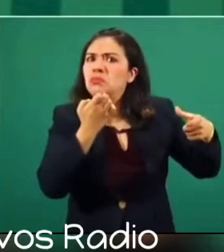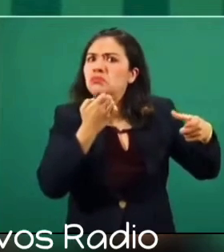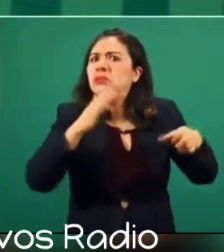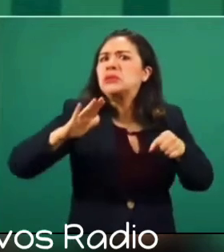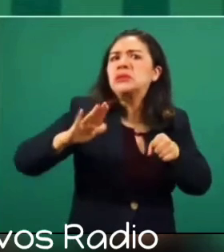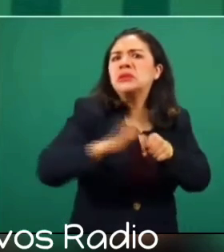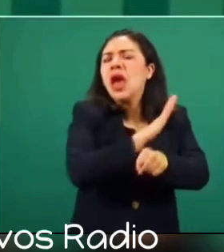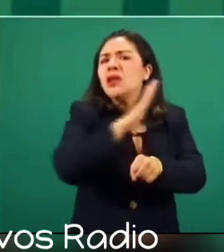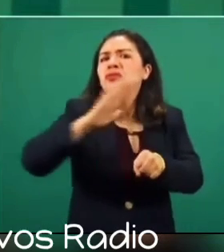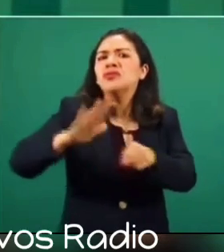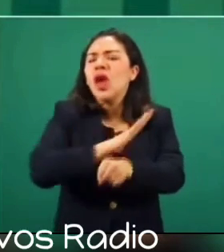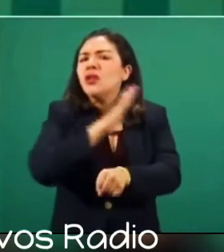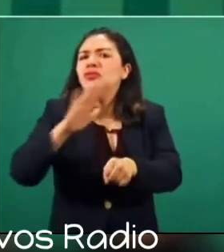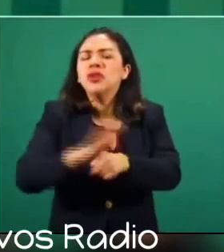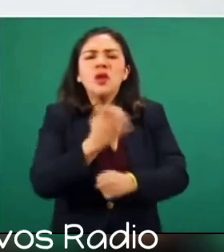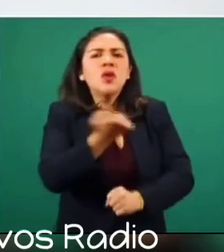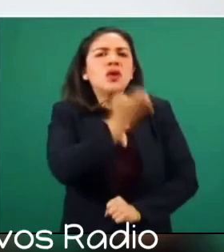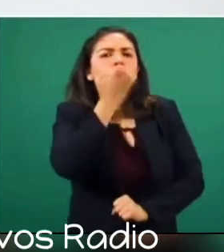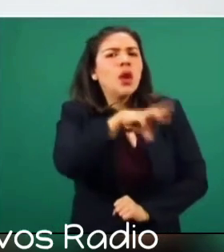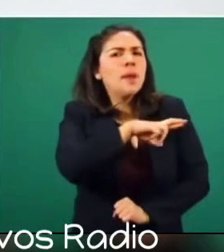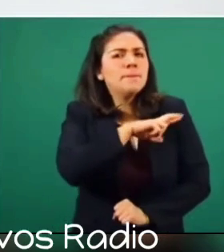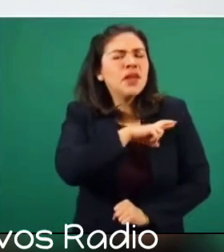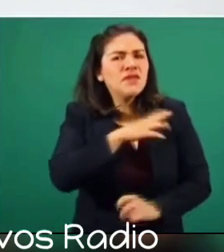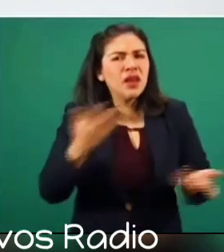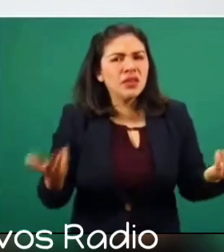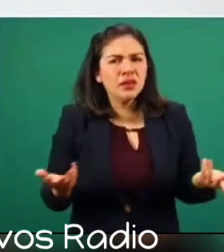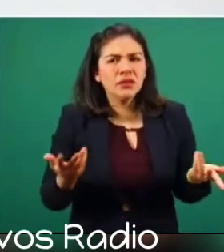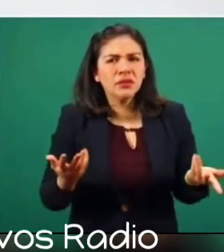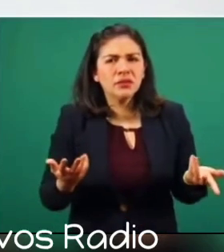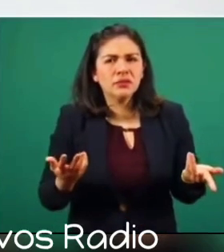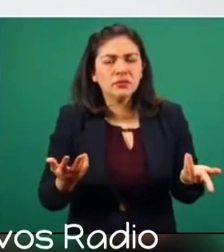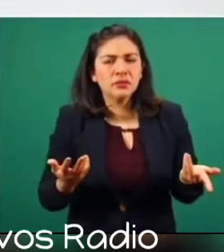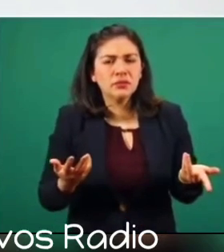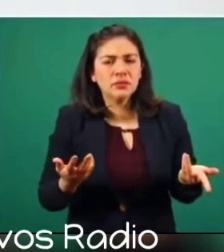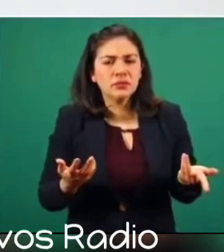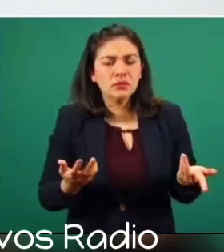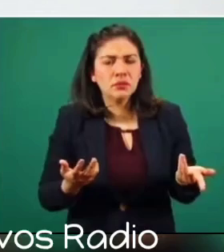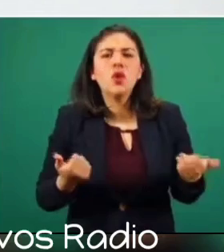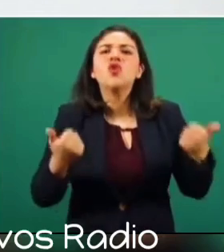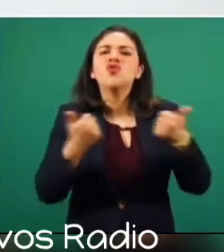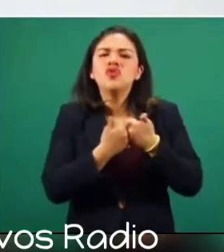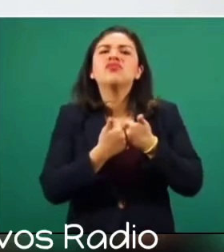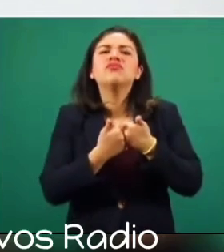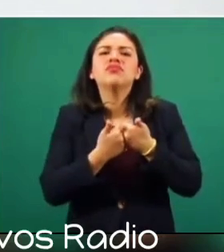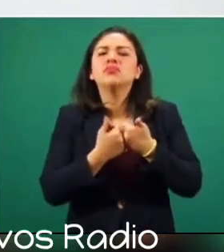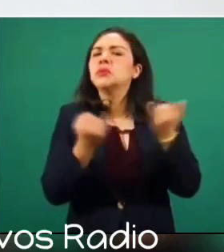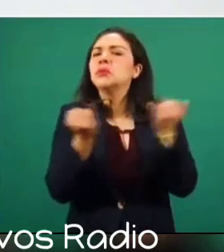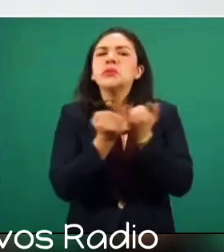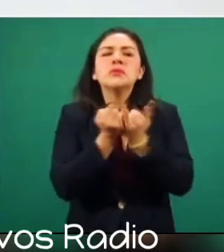de las universidades privadas. Se auspició